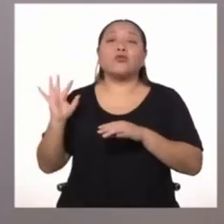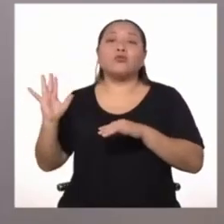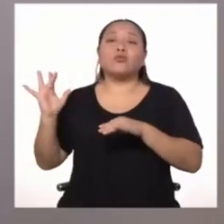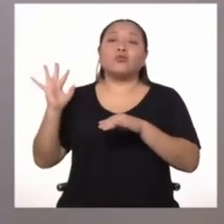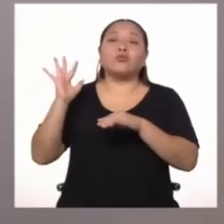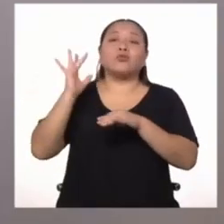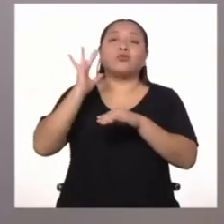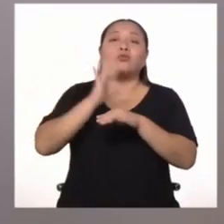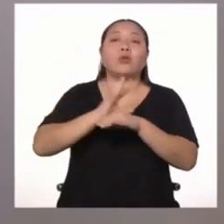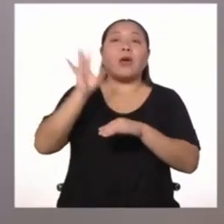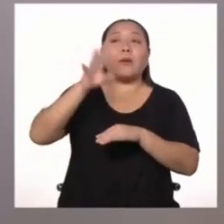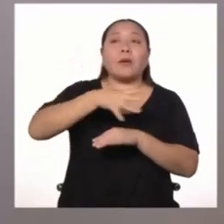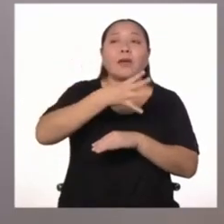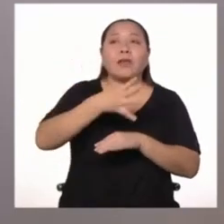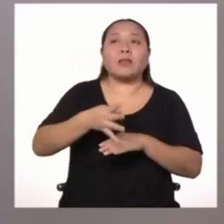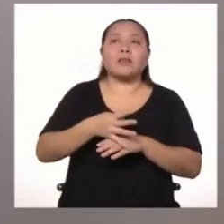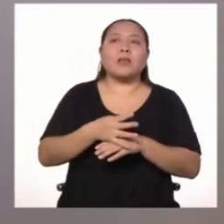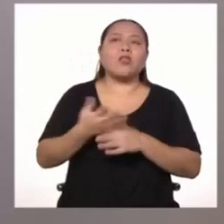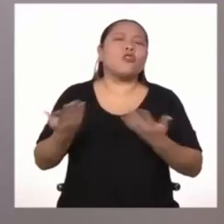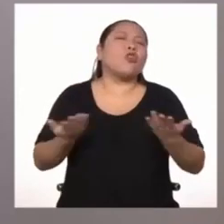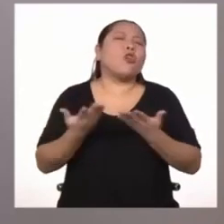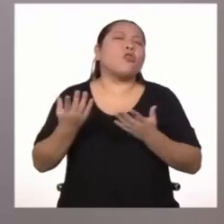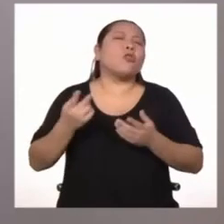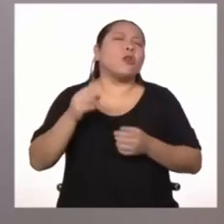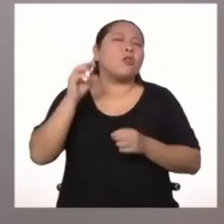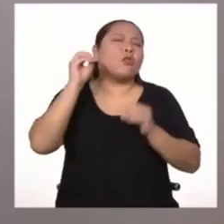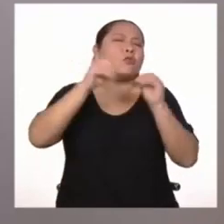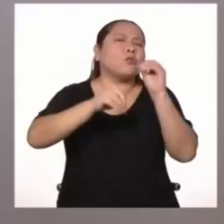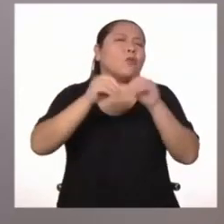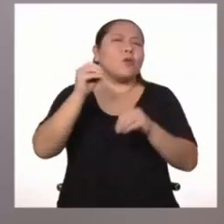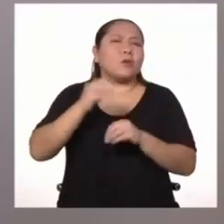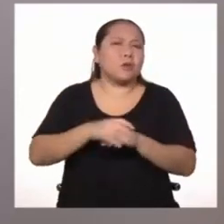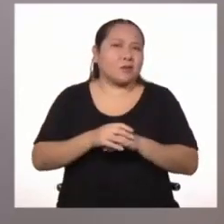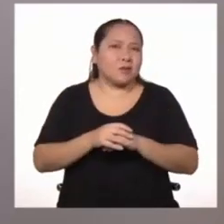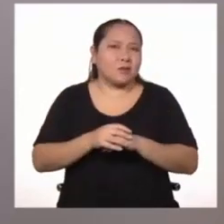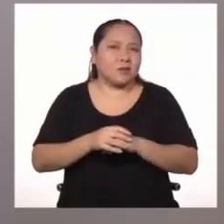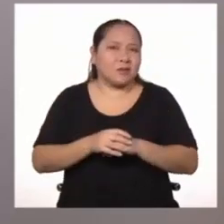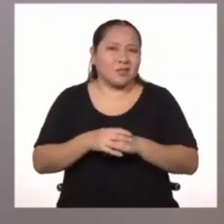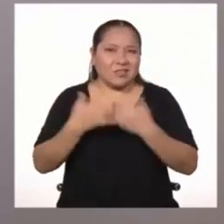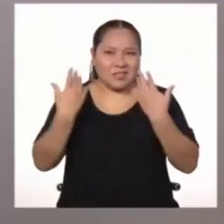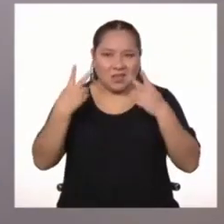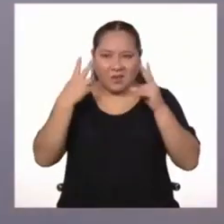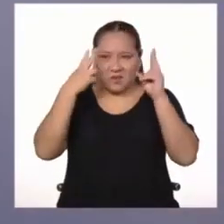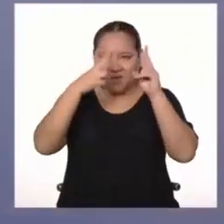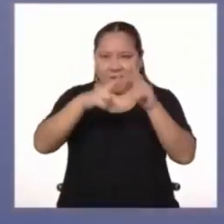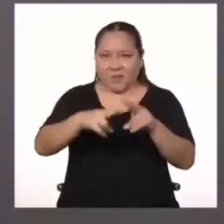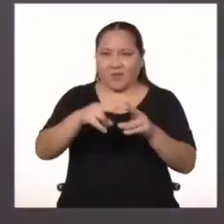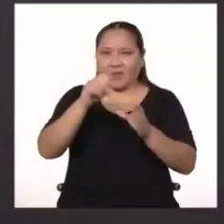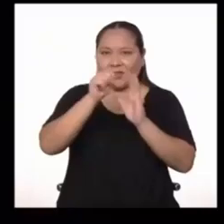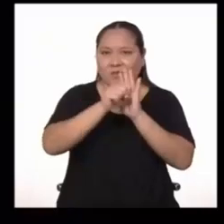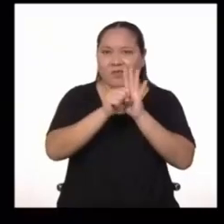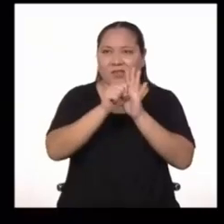¿En qué o dónde los ubicas? Ahora sí, vamos con el video.